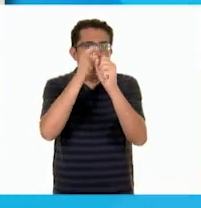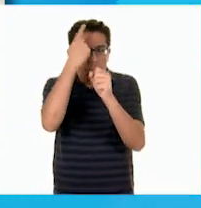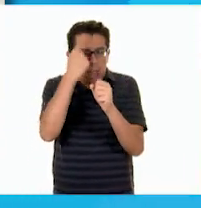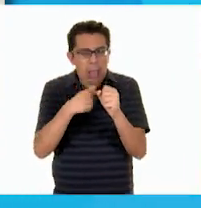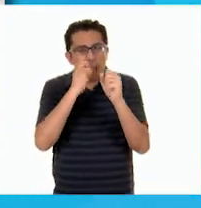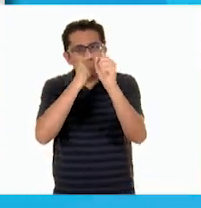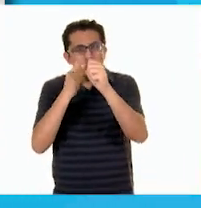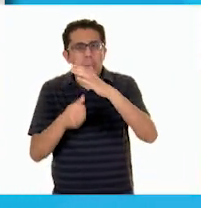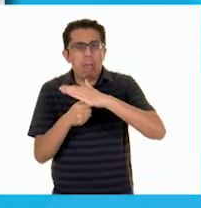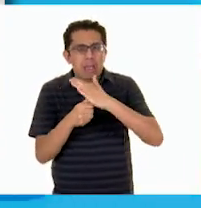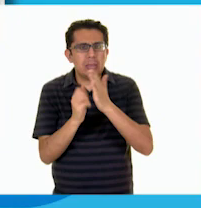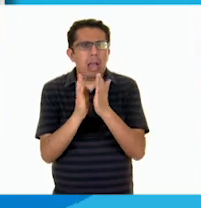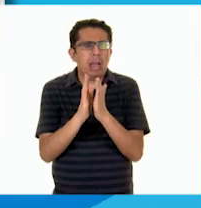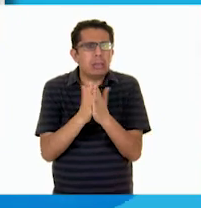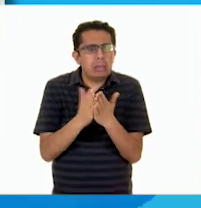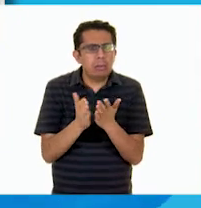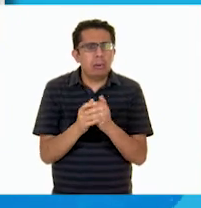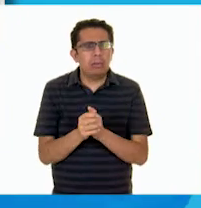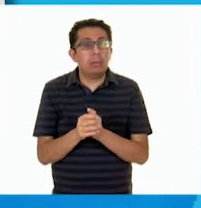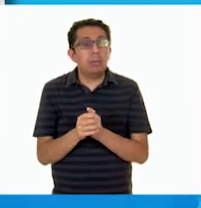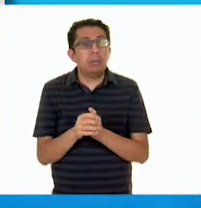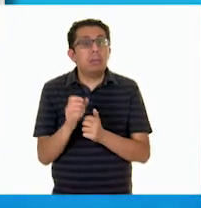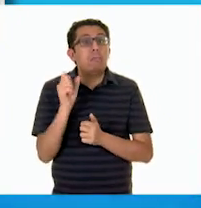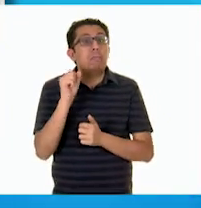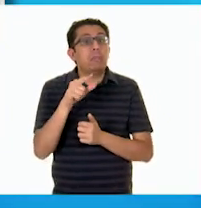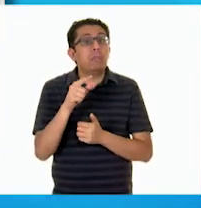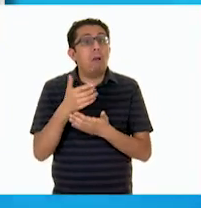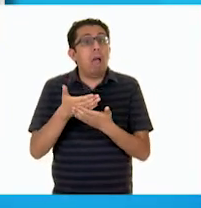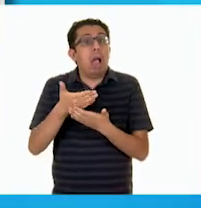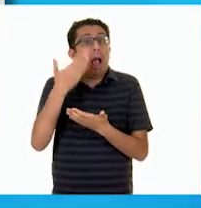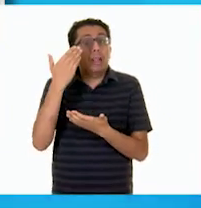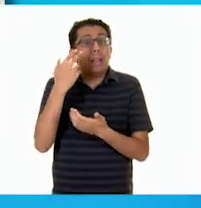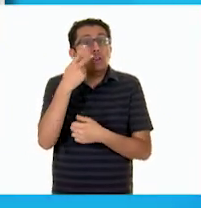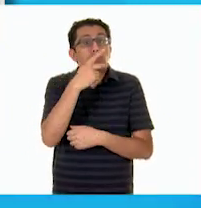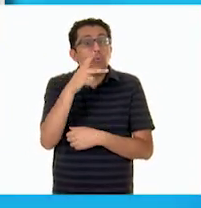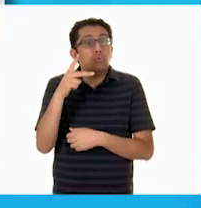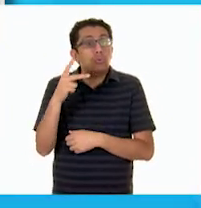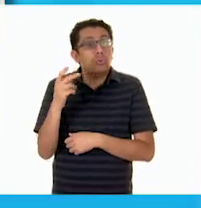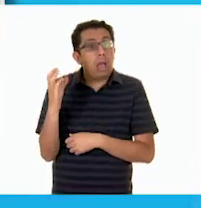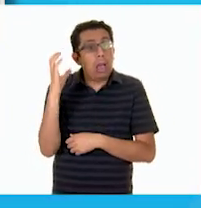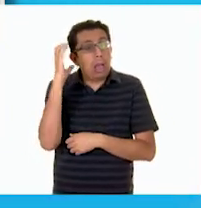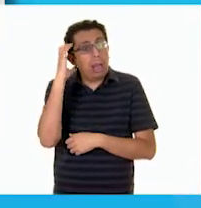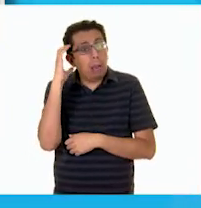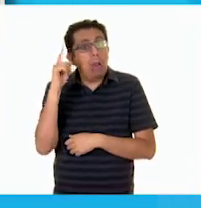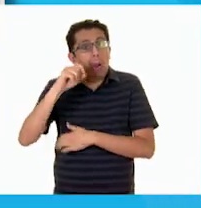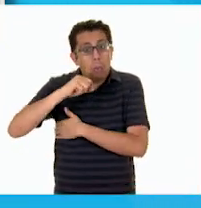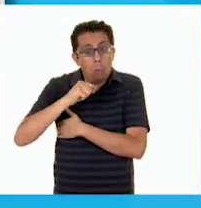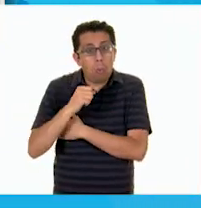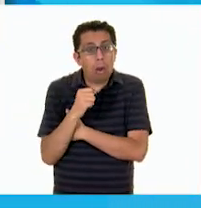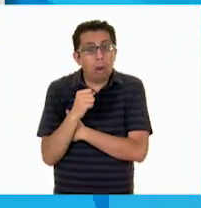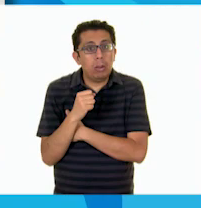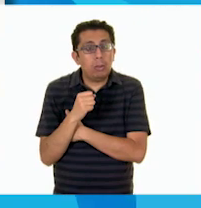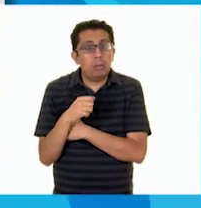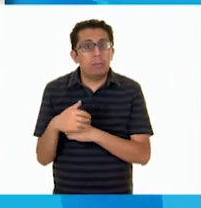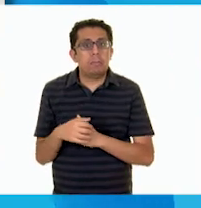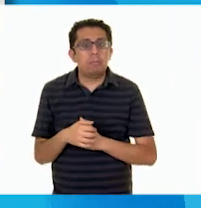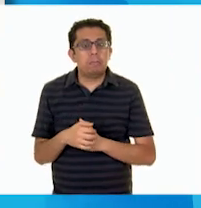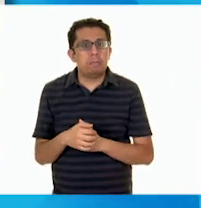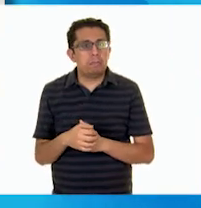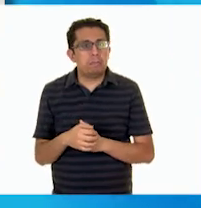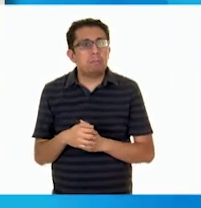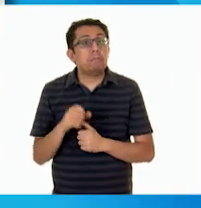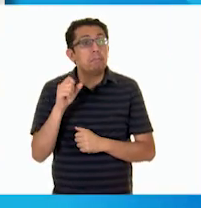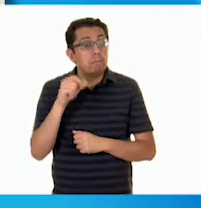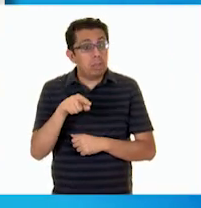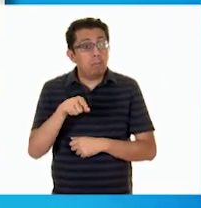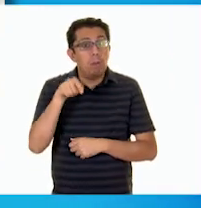mesas, libros y hasta las camas que fueron de los carmelitas. Y algo que quizás te parezca muy extraño,